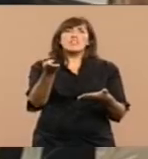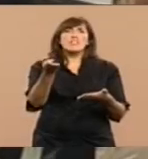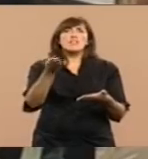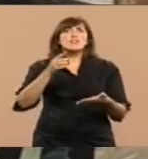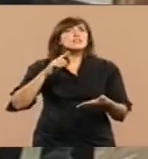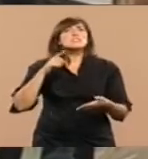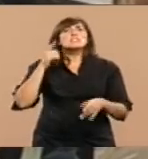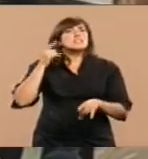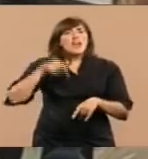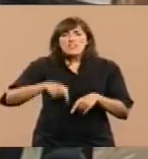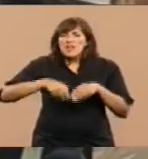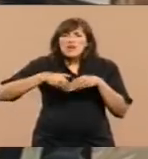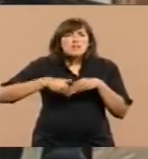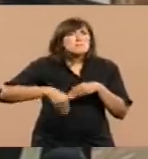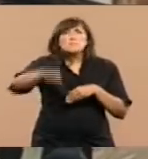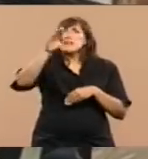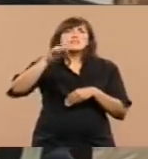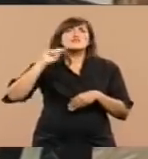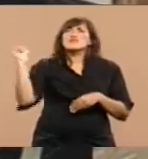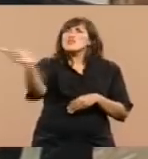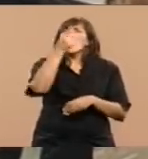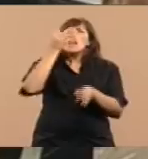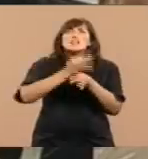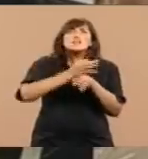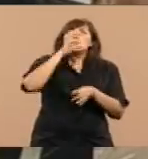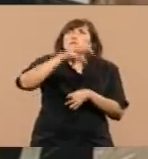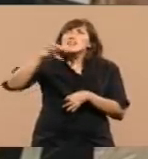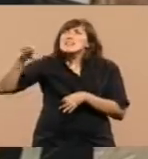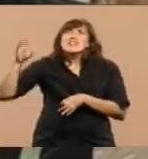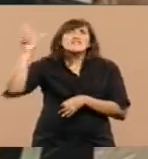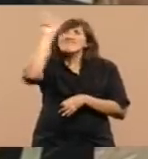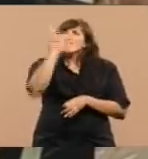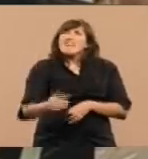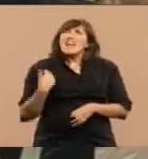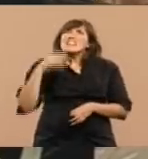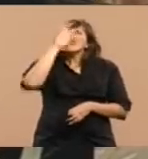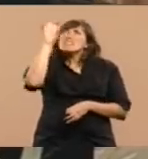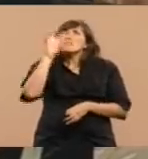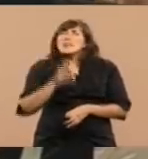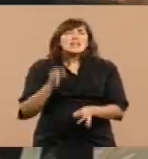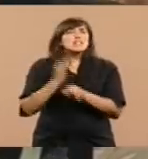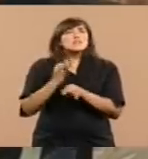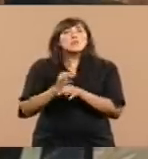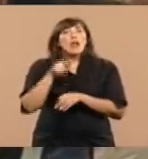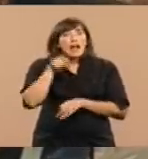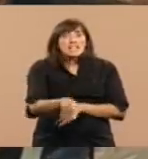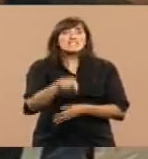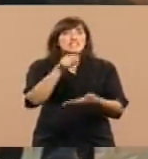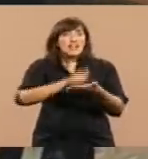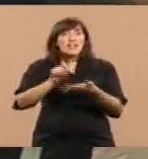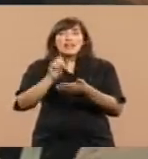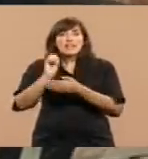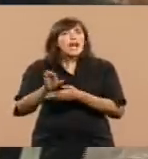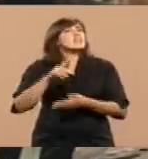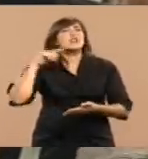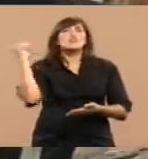los actos de aquí en más en todos los colegios de la República Argentina se dé lectura a esta carta.